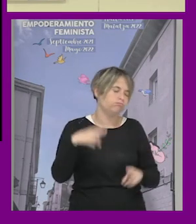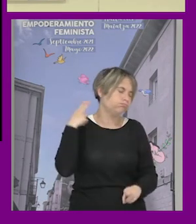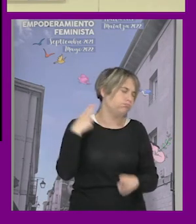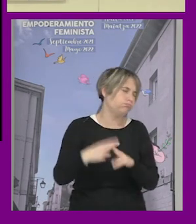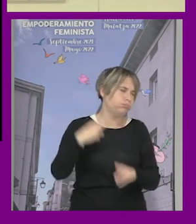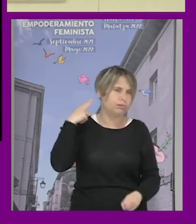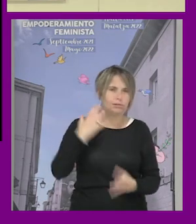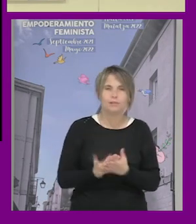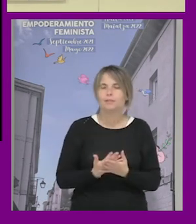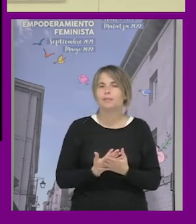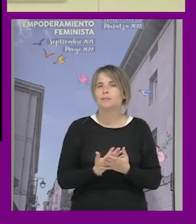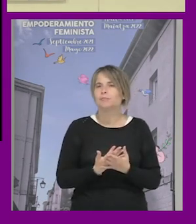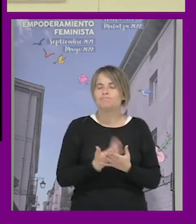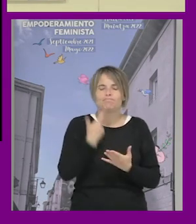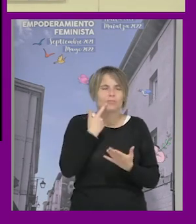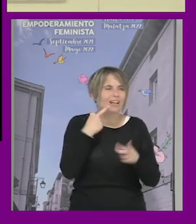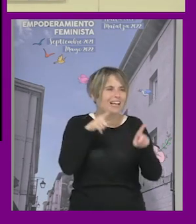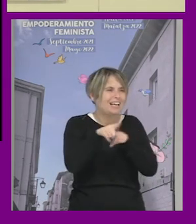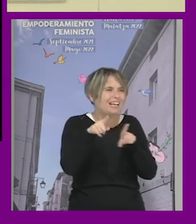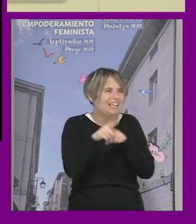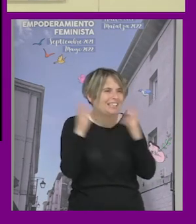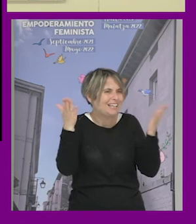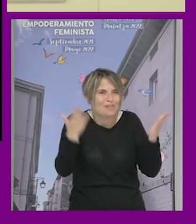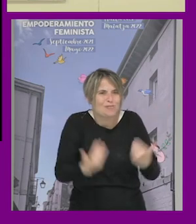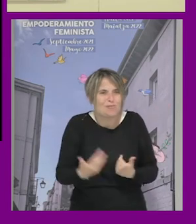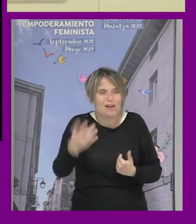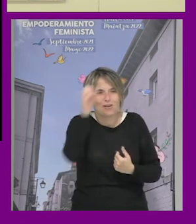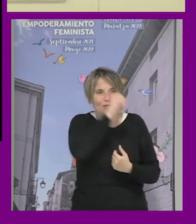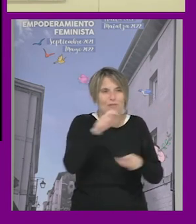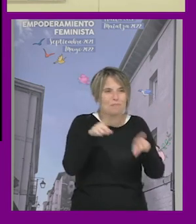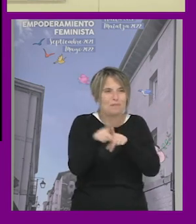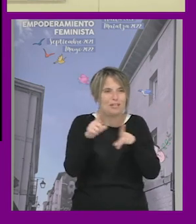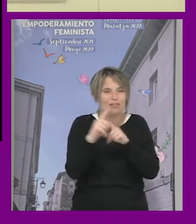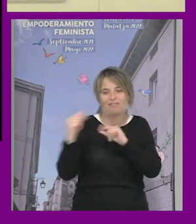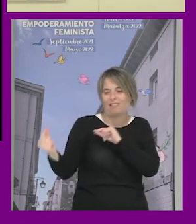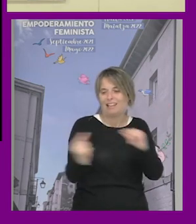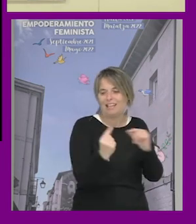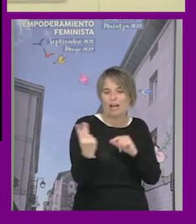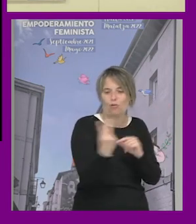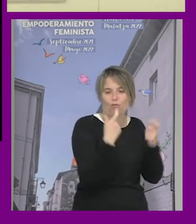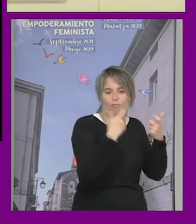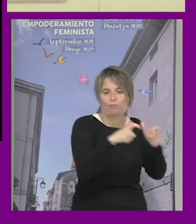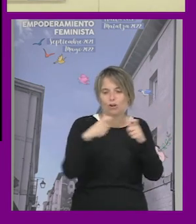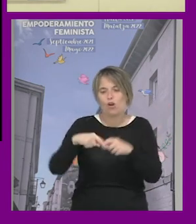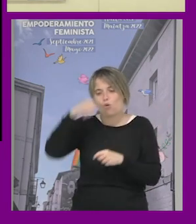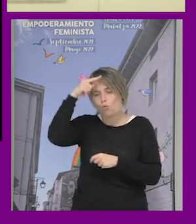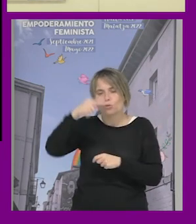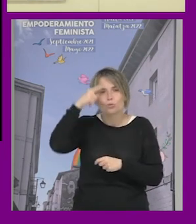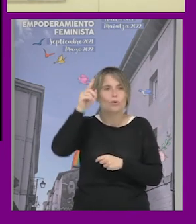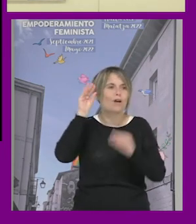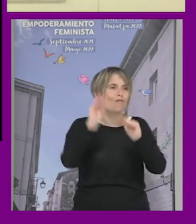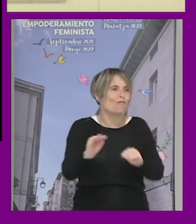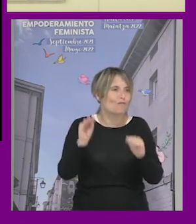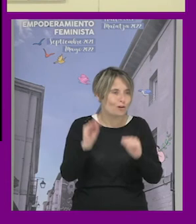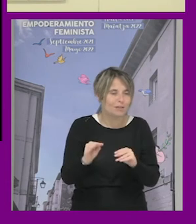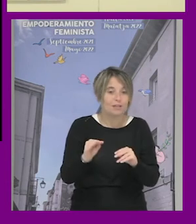o sea había bastante poca crítica poca crítica de esta falta de diálogo intercultural y de formación y